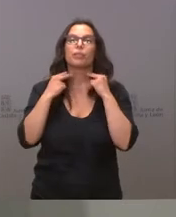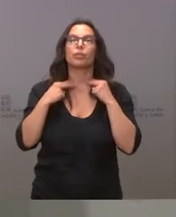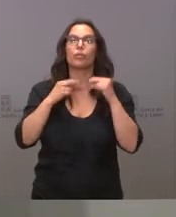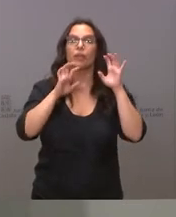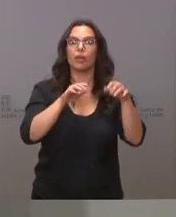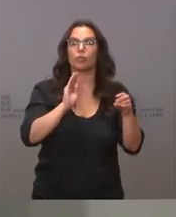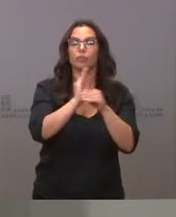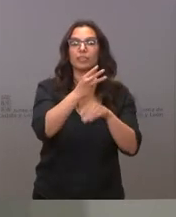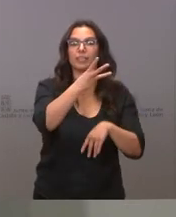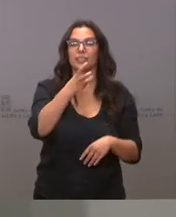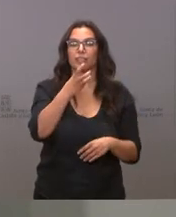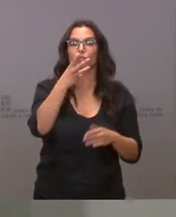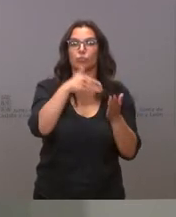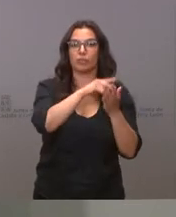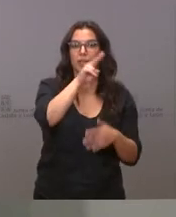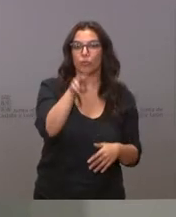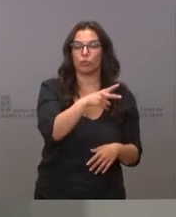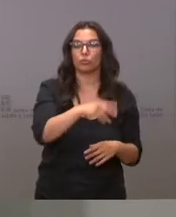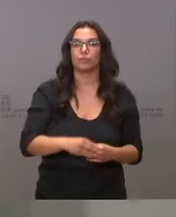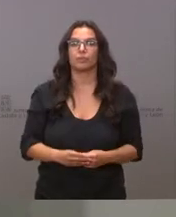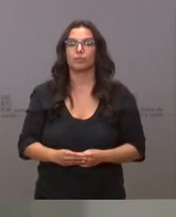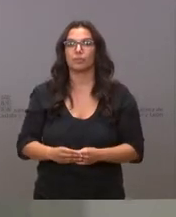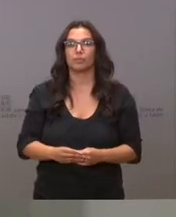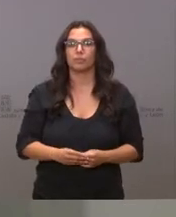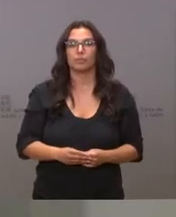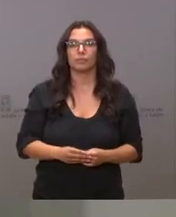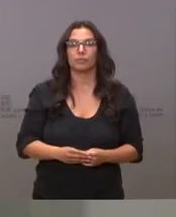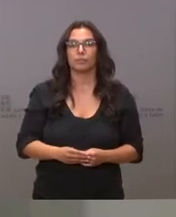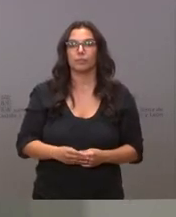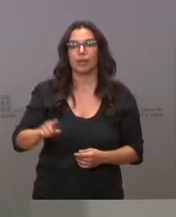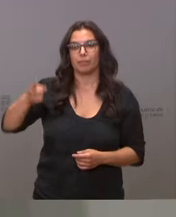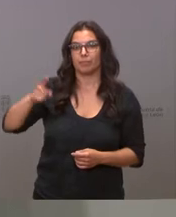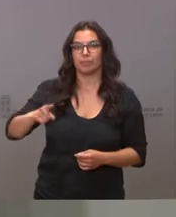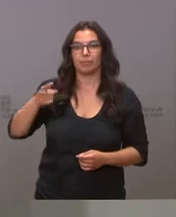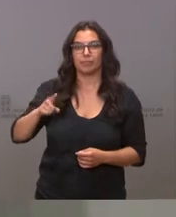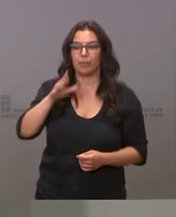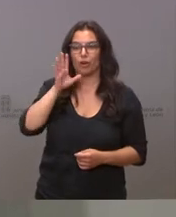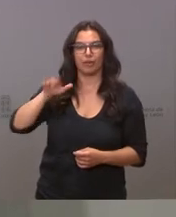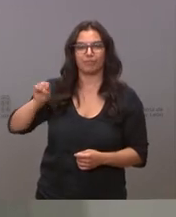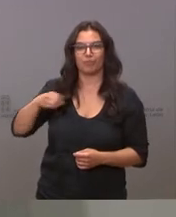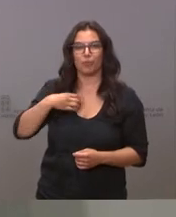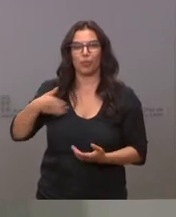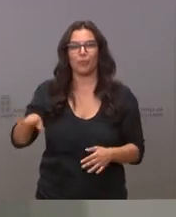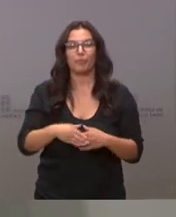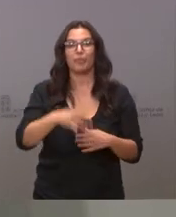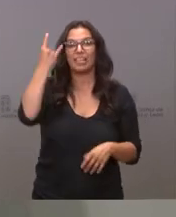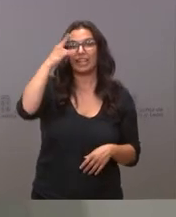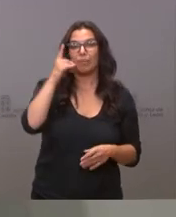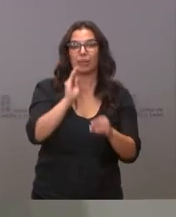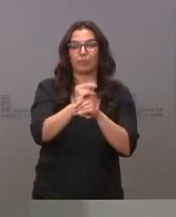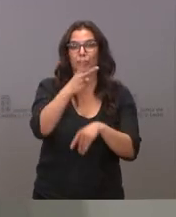León recibirá 300.000 euros, ahora no puedo ponerme, la de Salamanca 200.000,